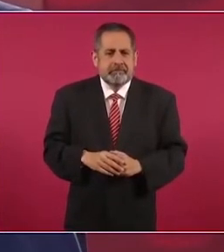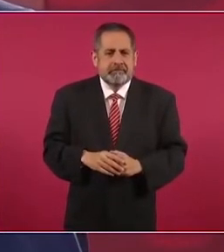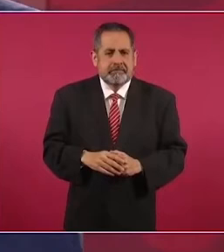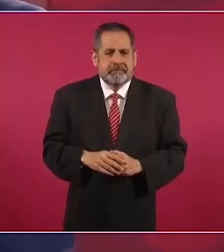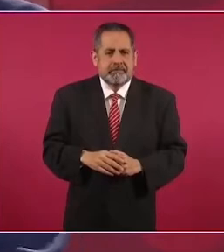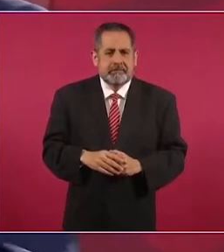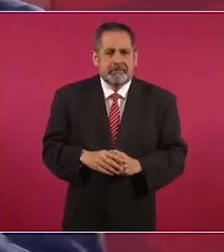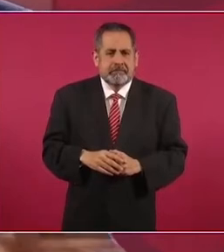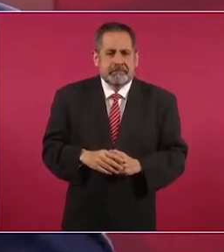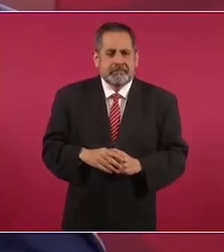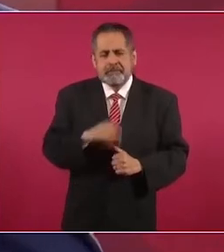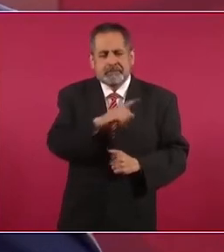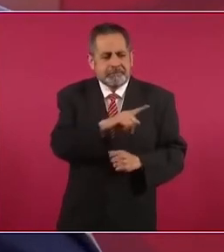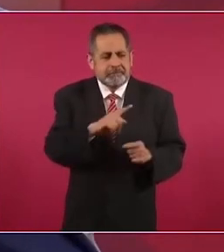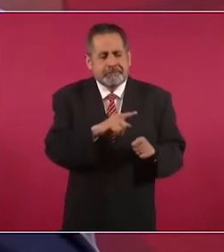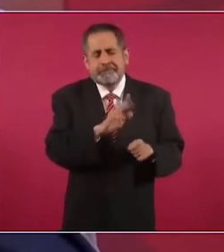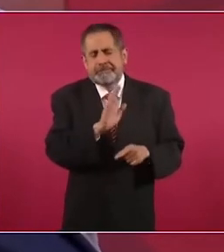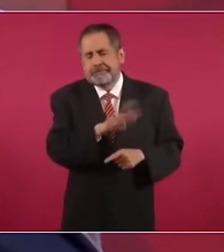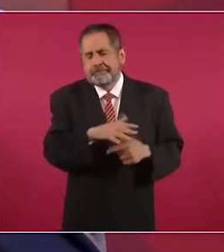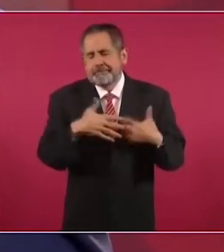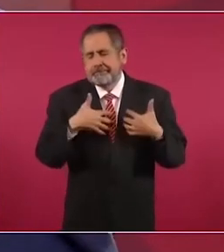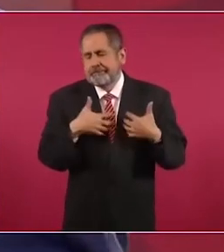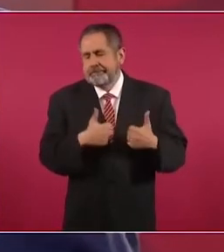Los entiendo perfectamente.